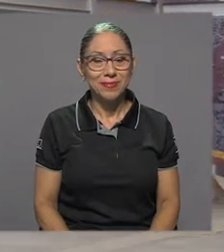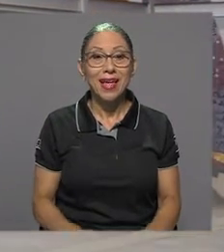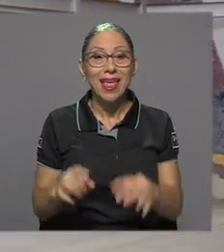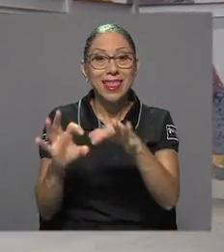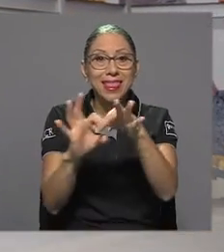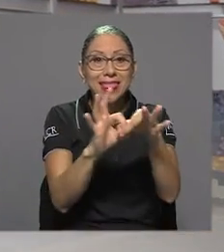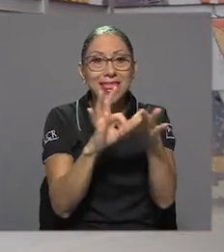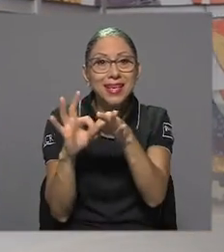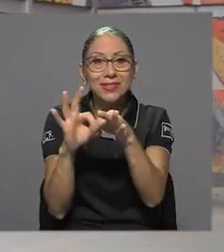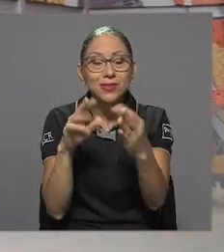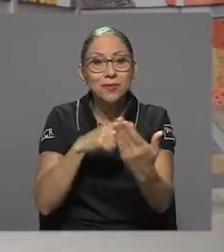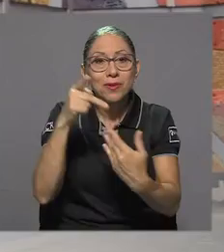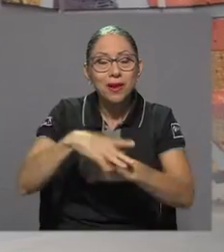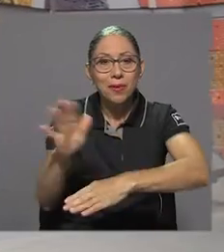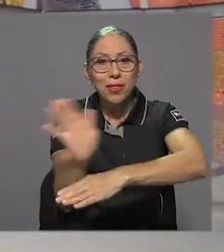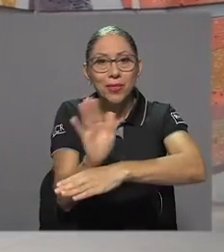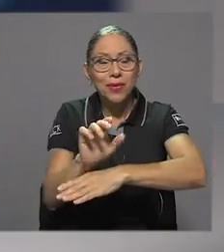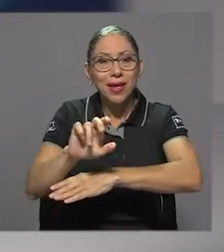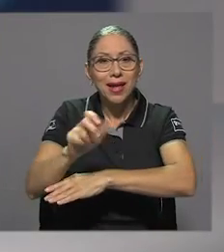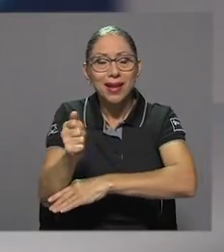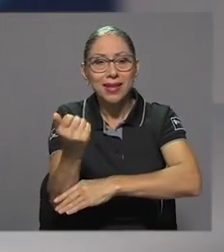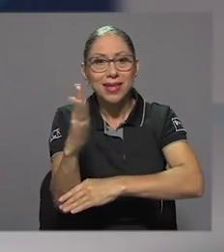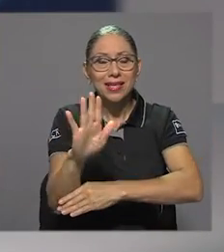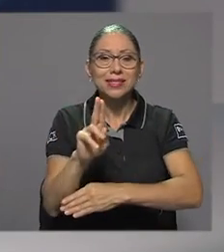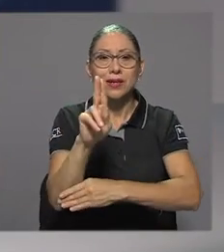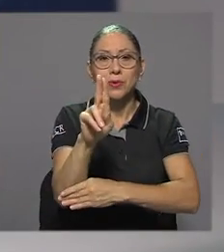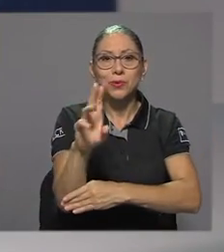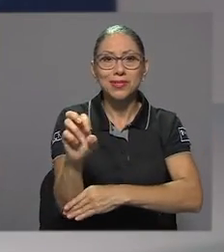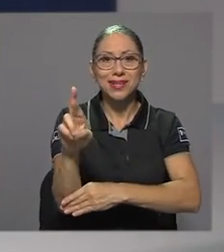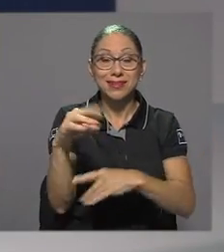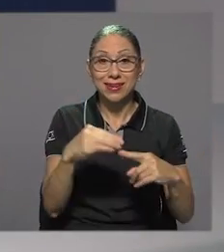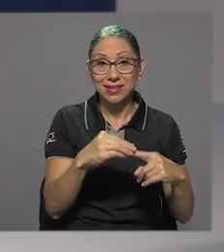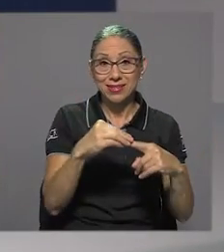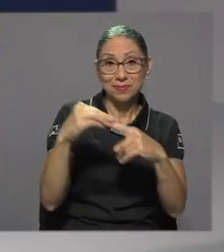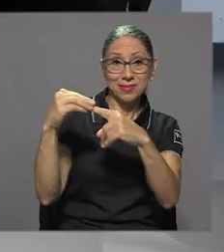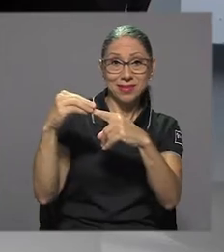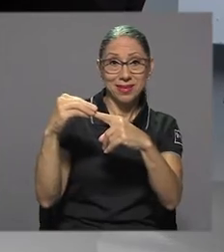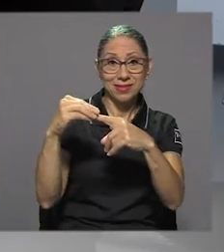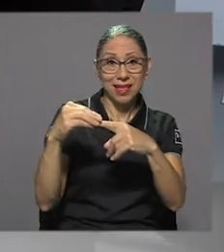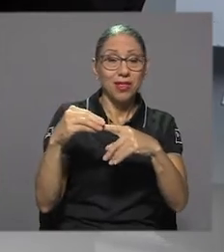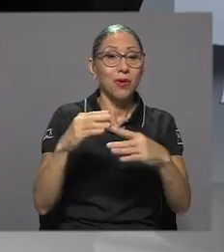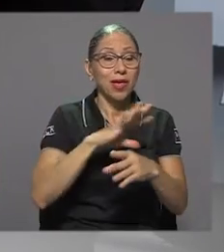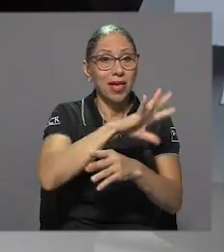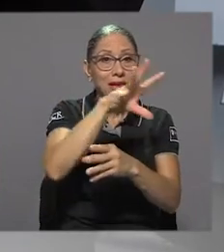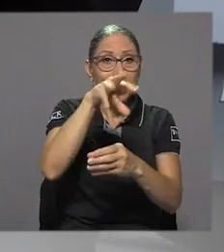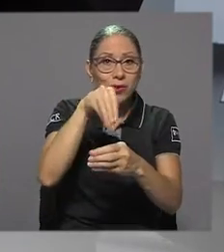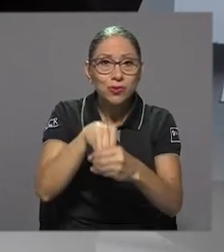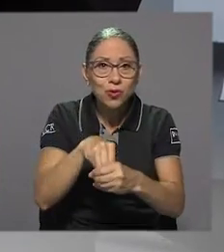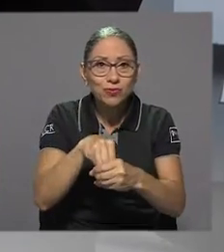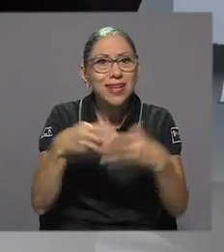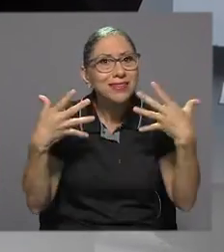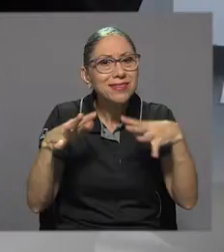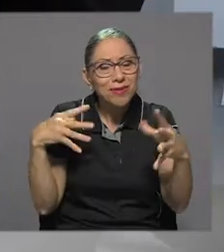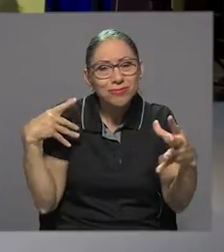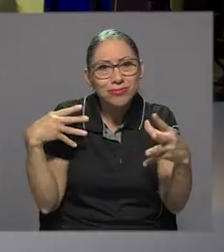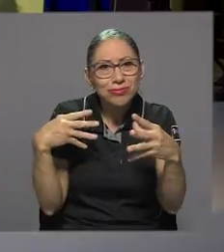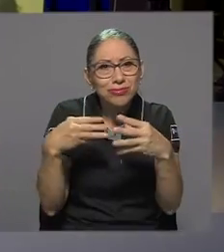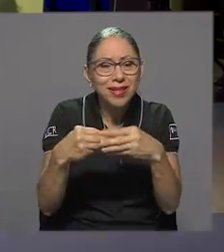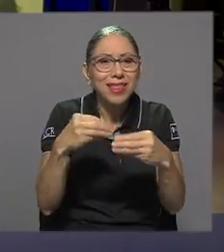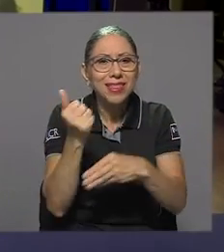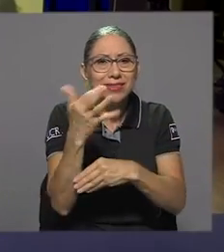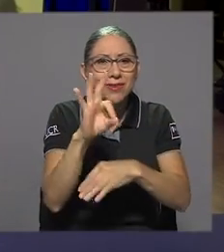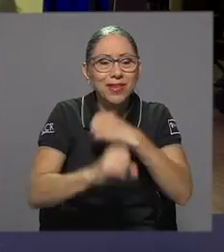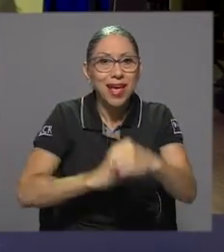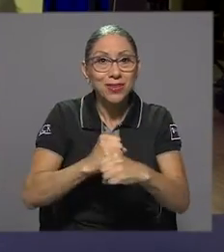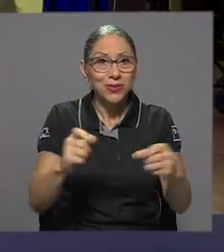Nexos, el programa televisivo de Canal 15 UCR especializado en la inclusión, cumple 19 años y con